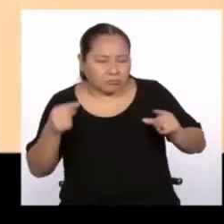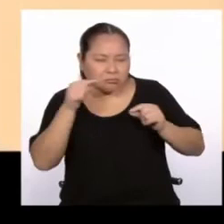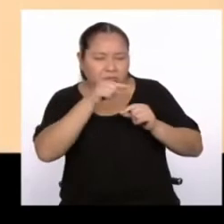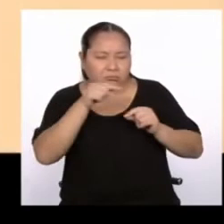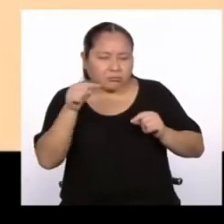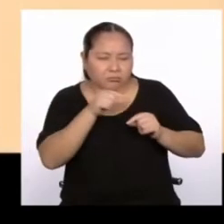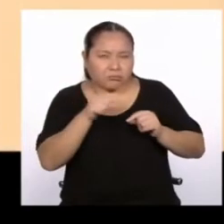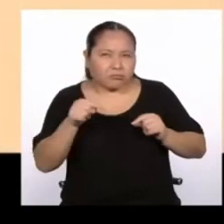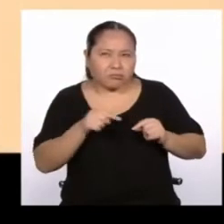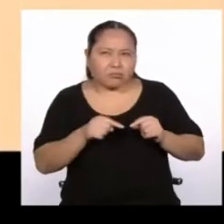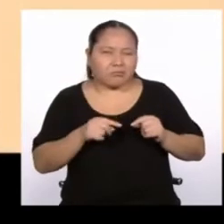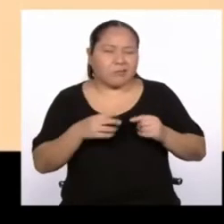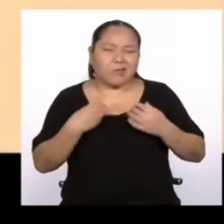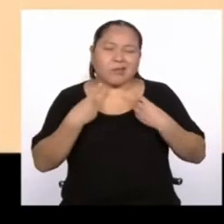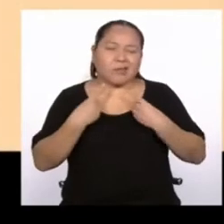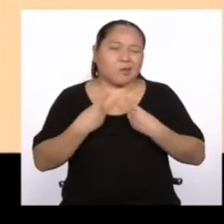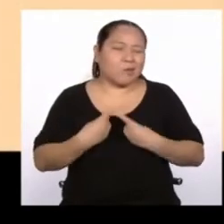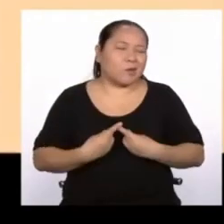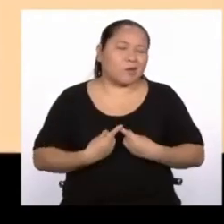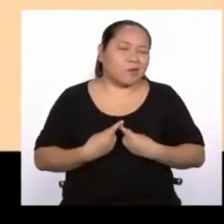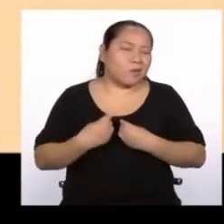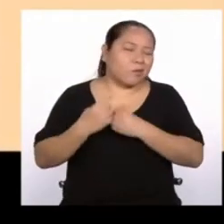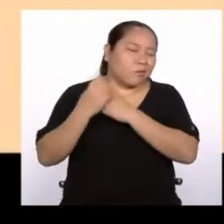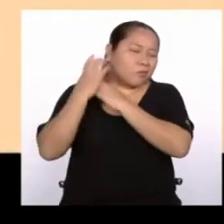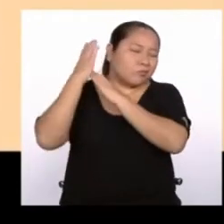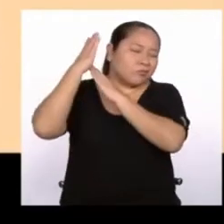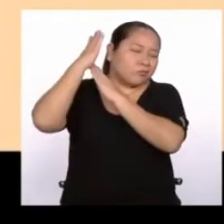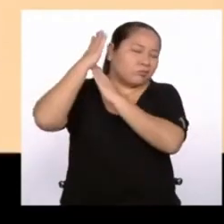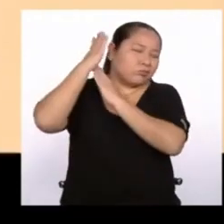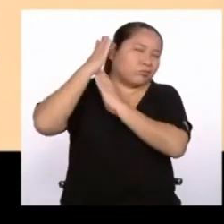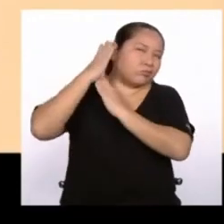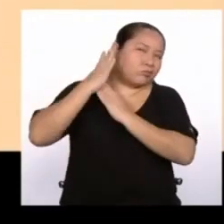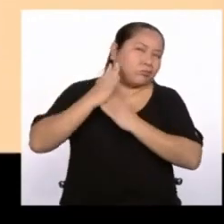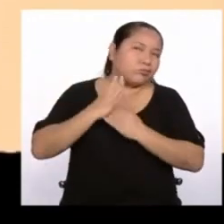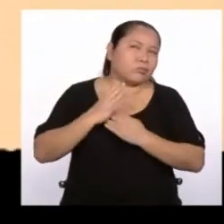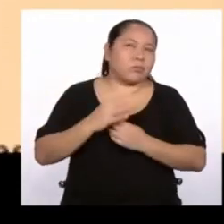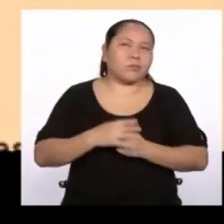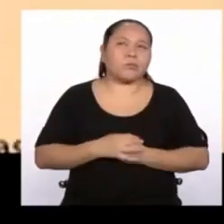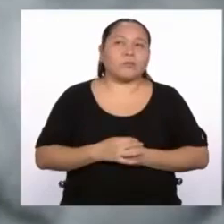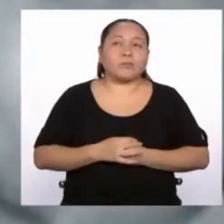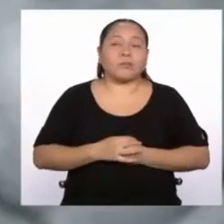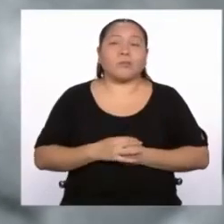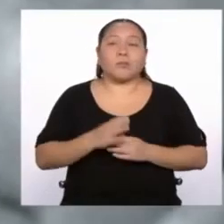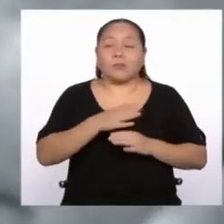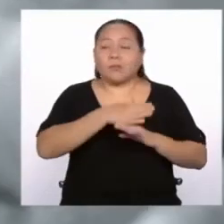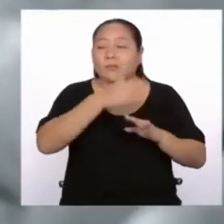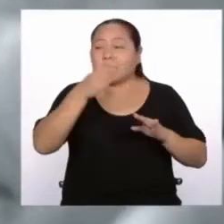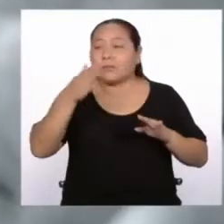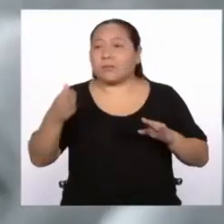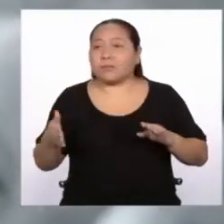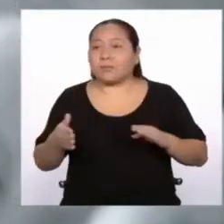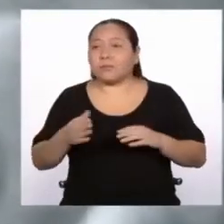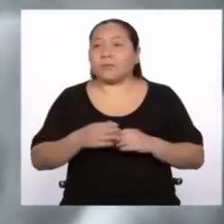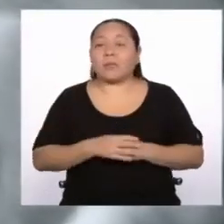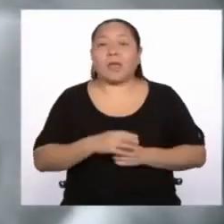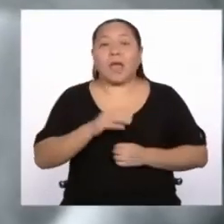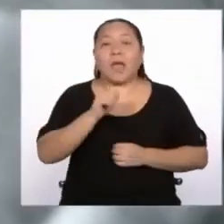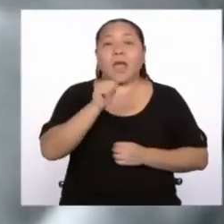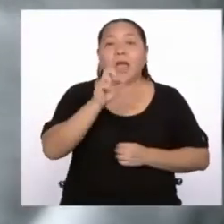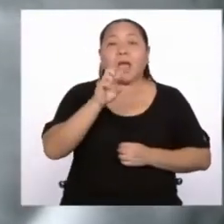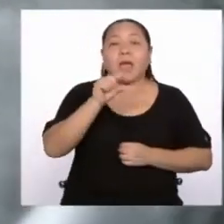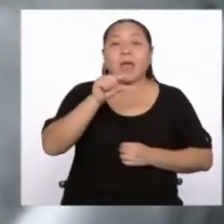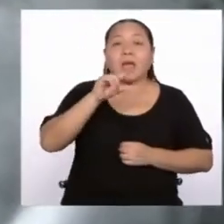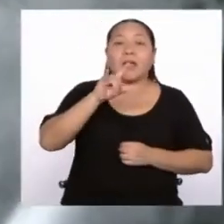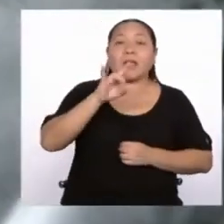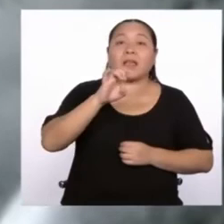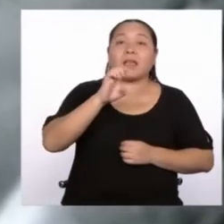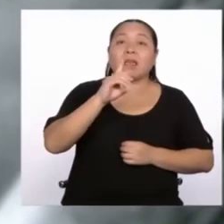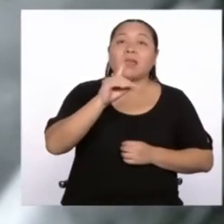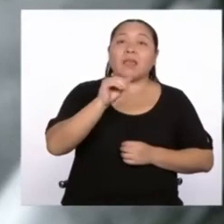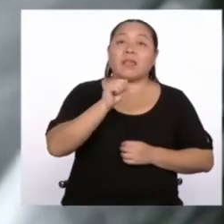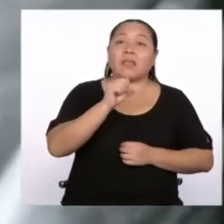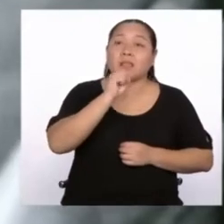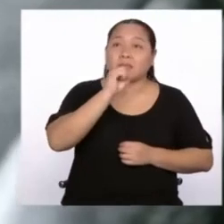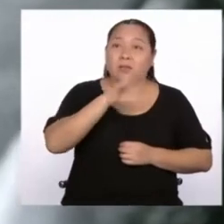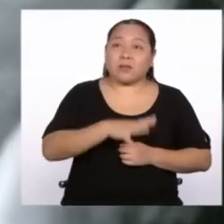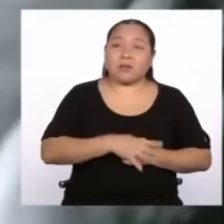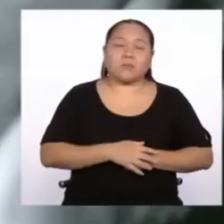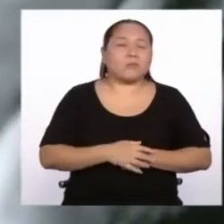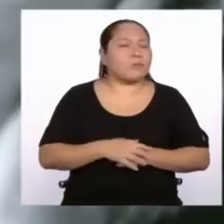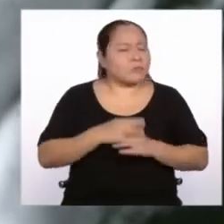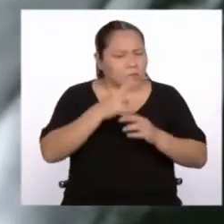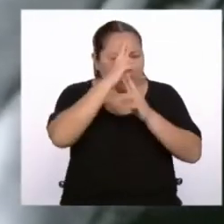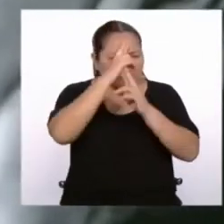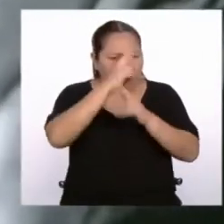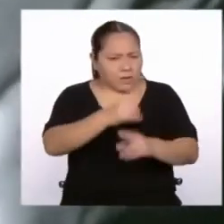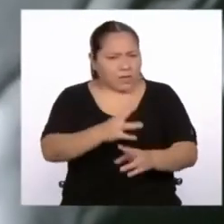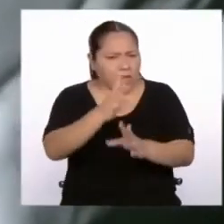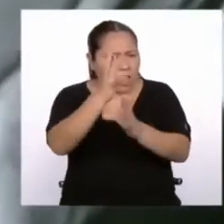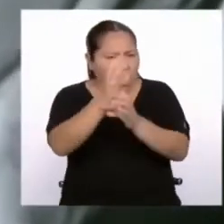depresivo y humillante. En el ala opuesta, José María Arguedas pidió respetar la tradición popular